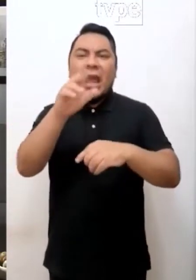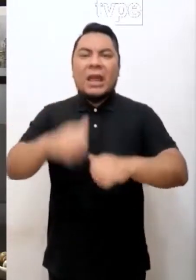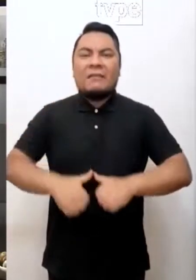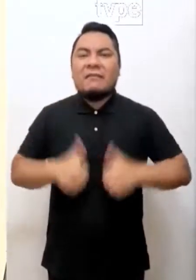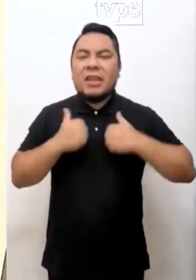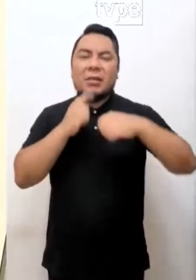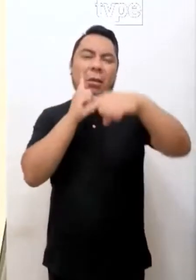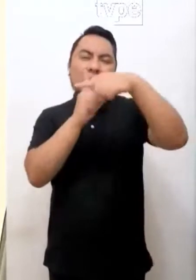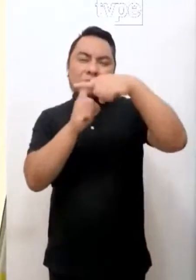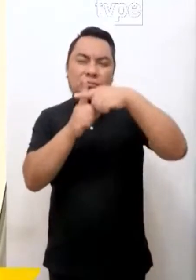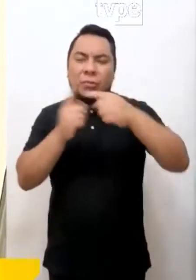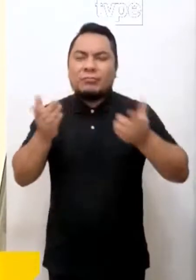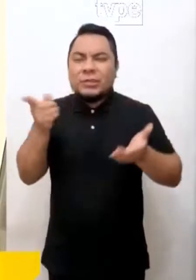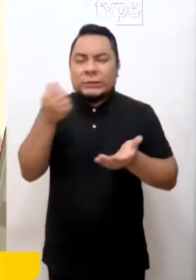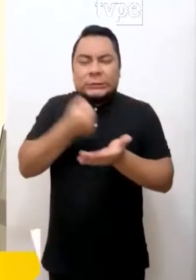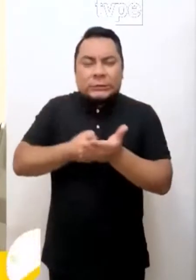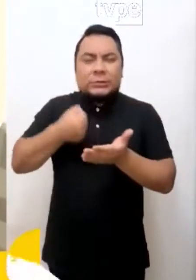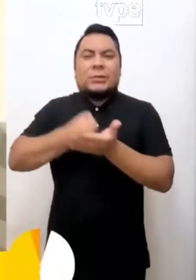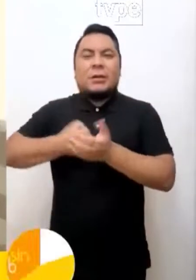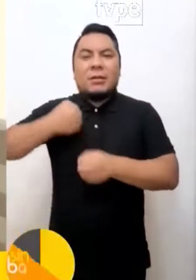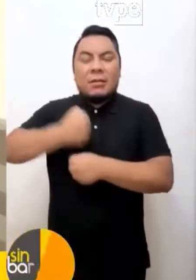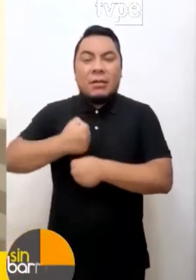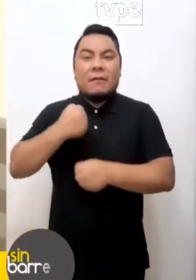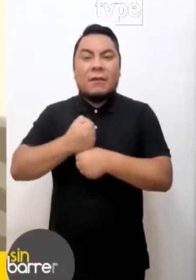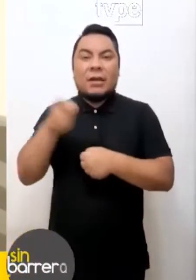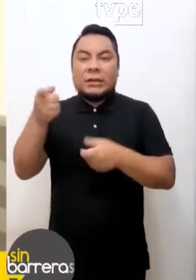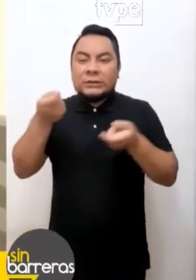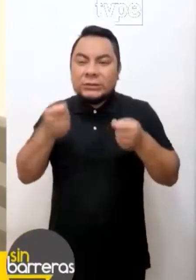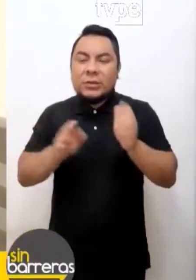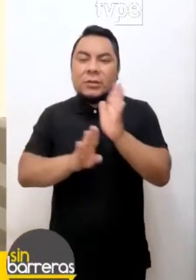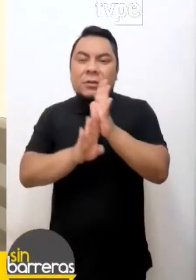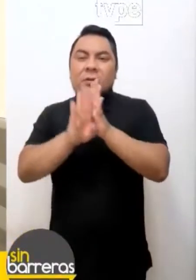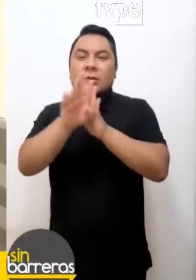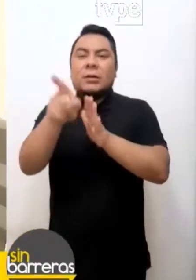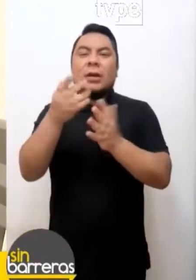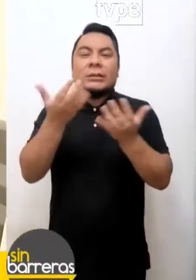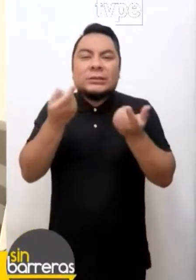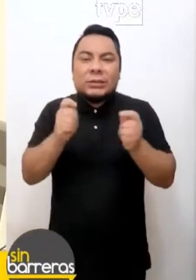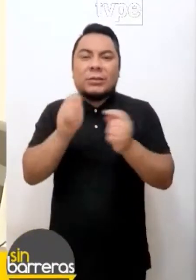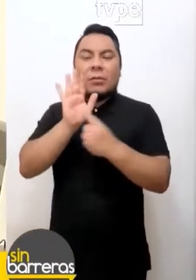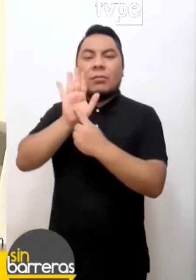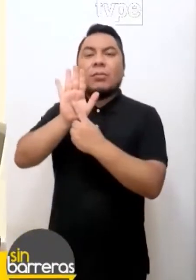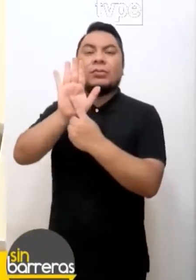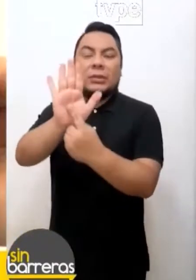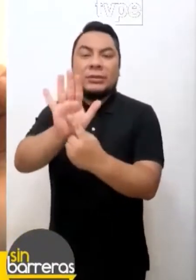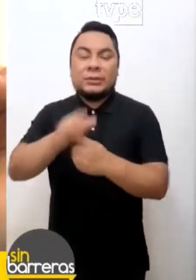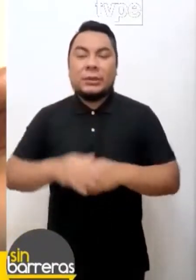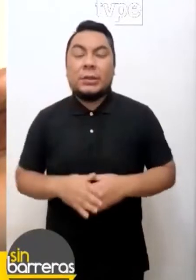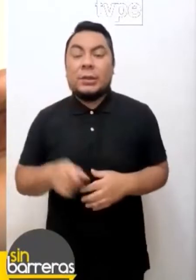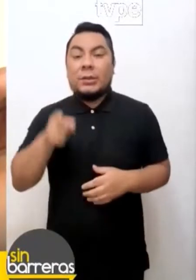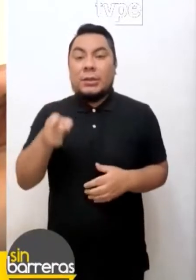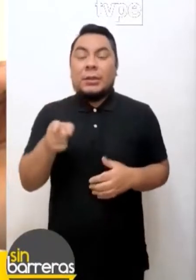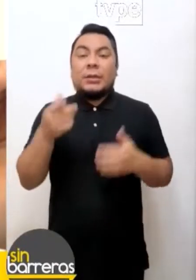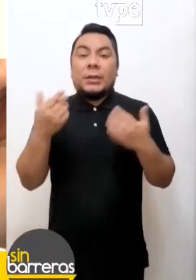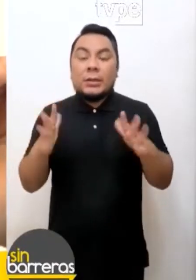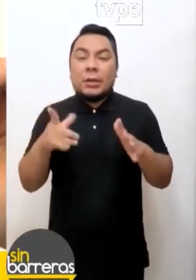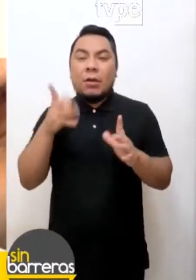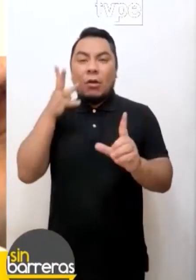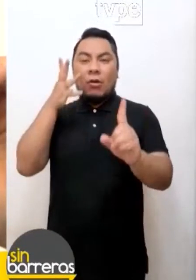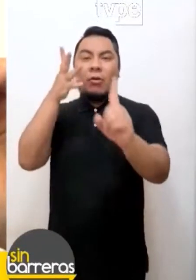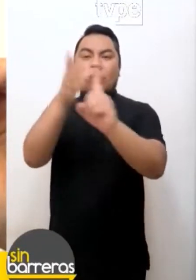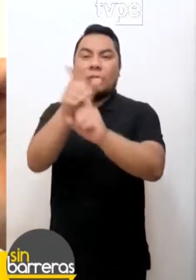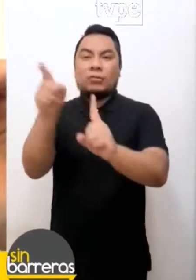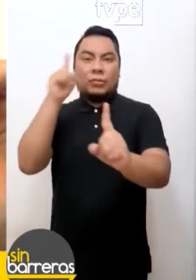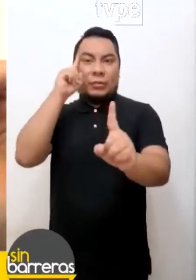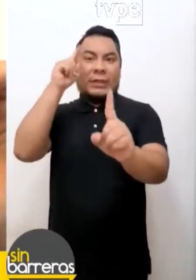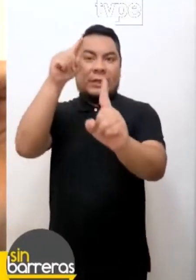optimismo, que se está esforzando, que está tratando de mostrarse, ¿no? Y que, digamos,